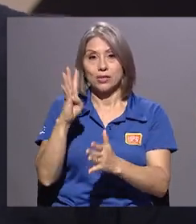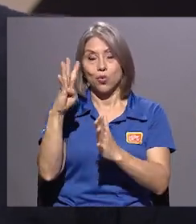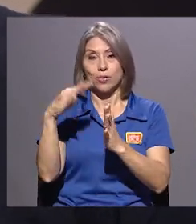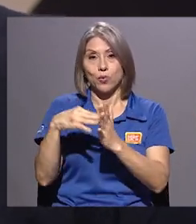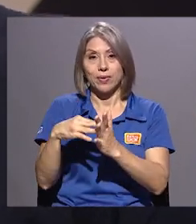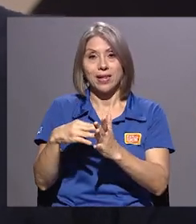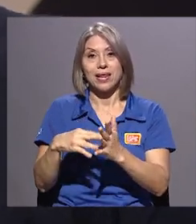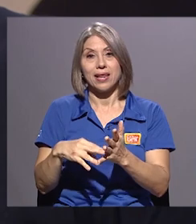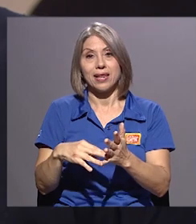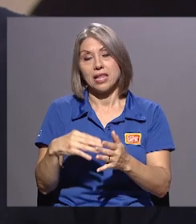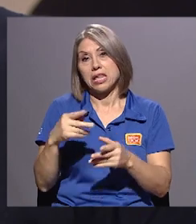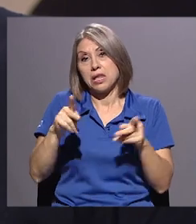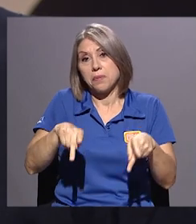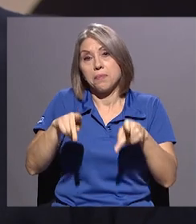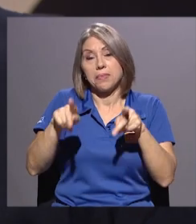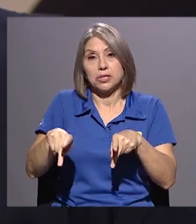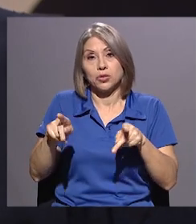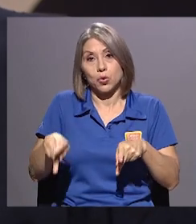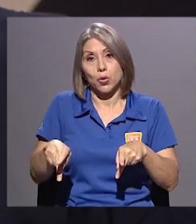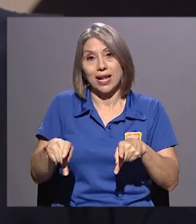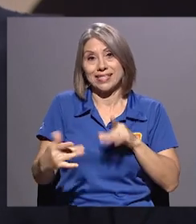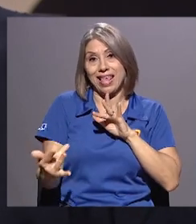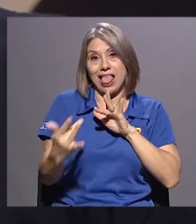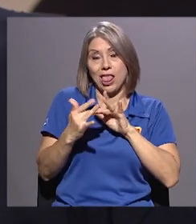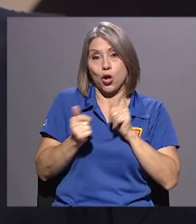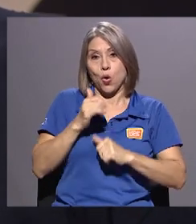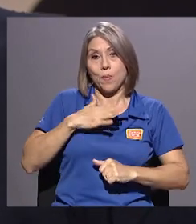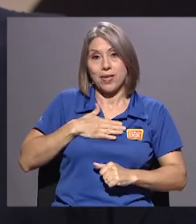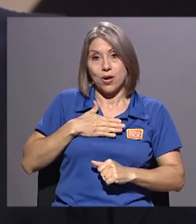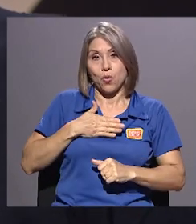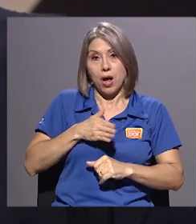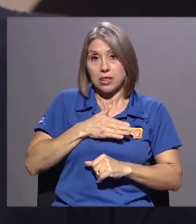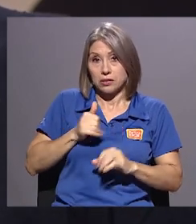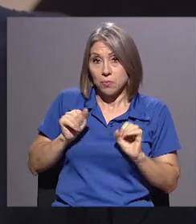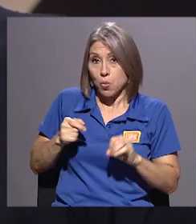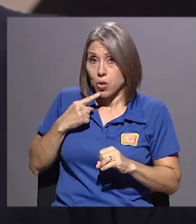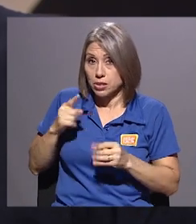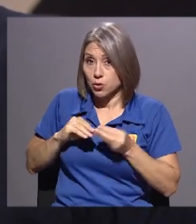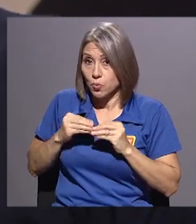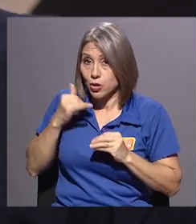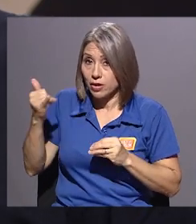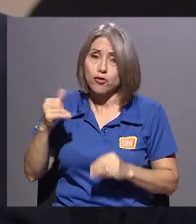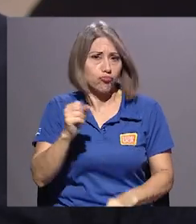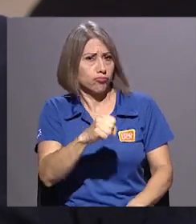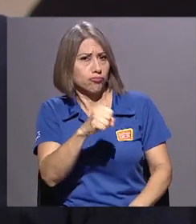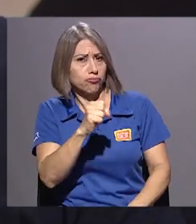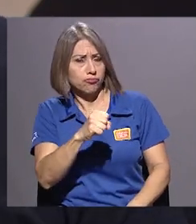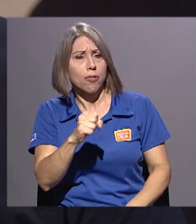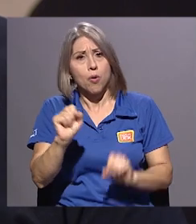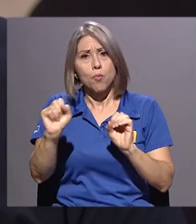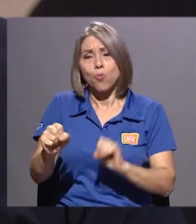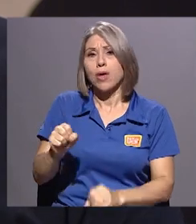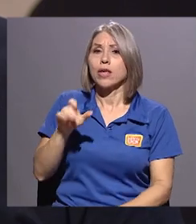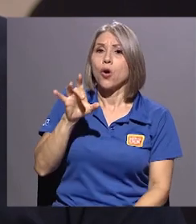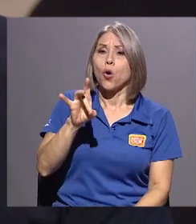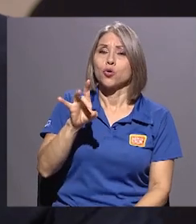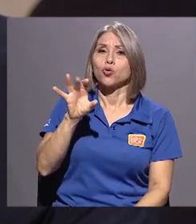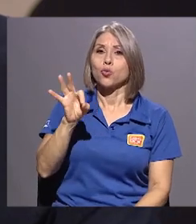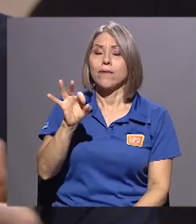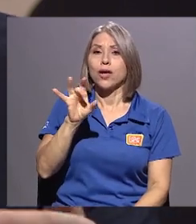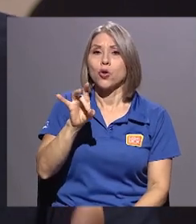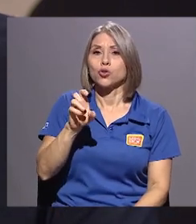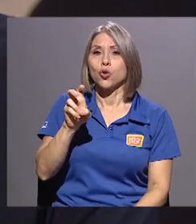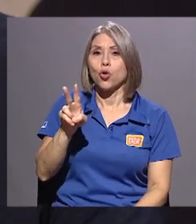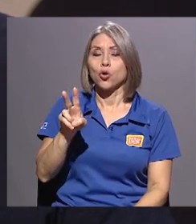Y para quienes se comuniquen conmigo antes, no sé si se puede pasar el teléfono. Sí, claro, claro. Quienes se comuniquen conmigo al 8982